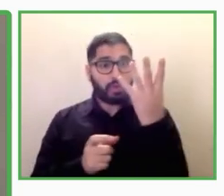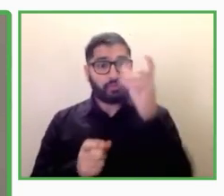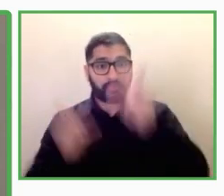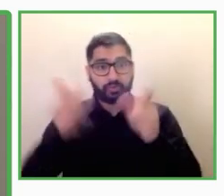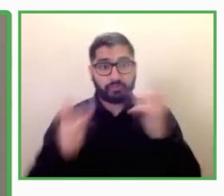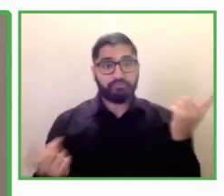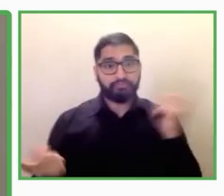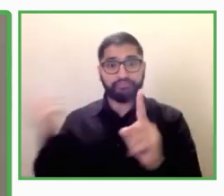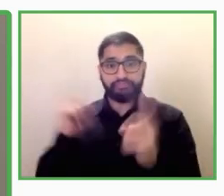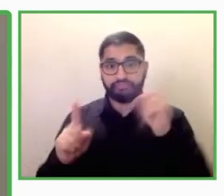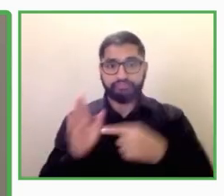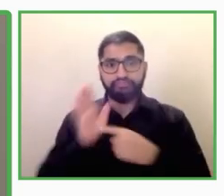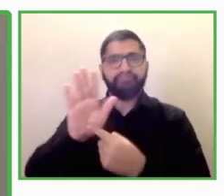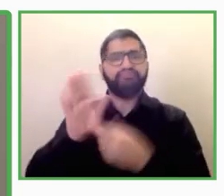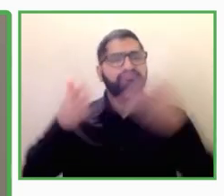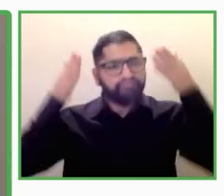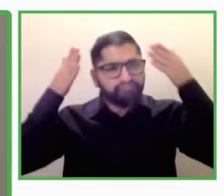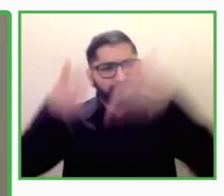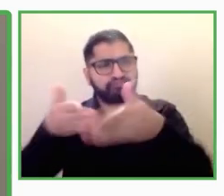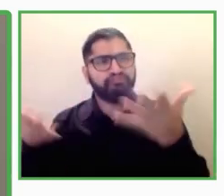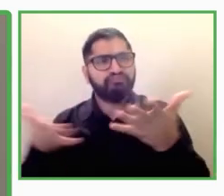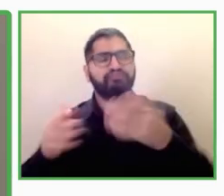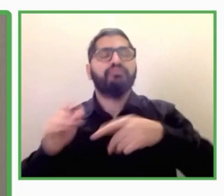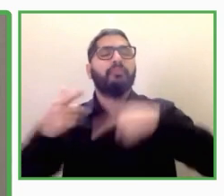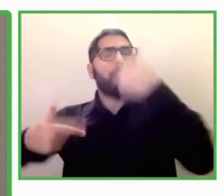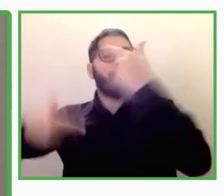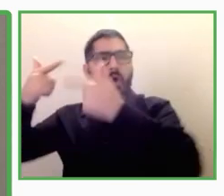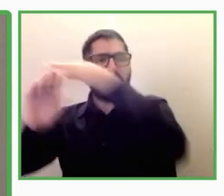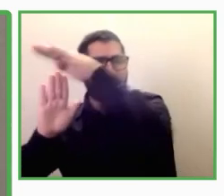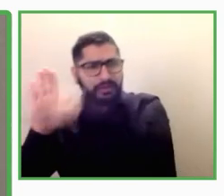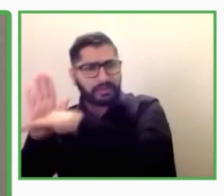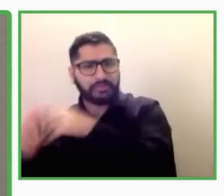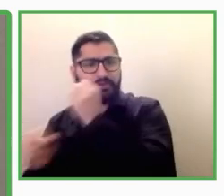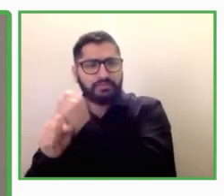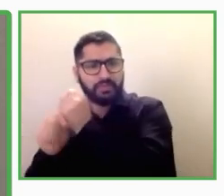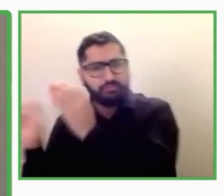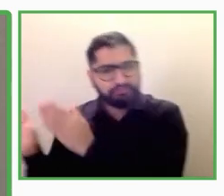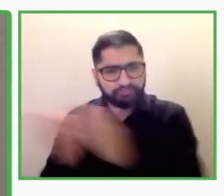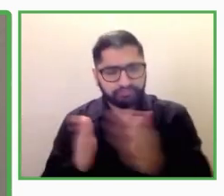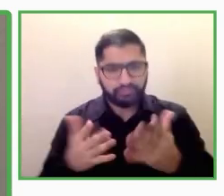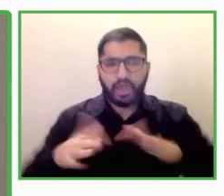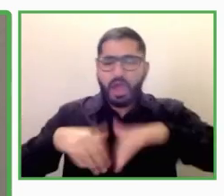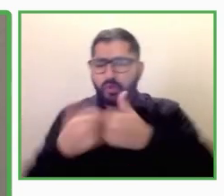cuando estamos hablando de promover el empleo de las personas con discapacidad.